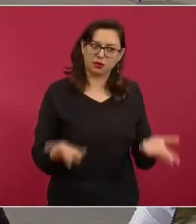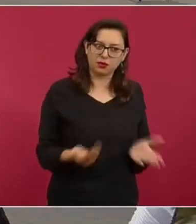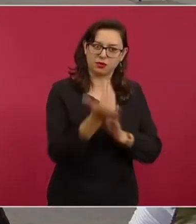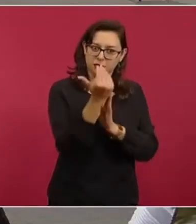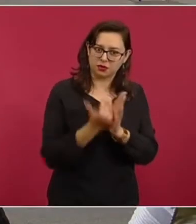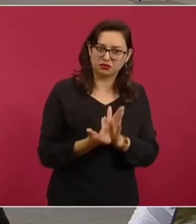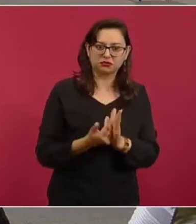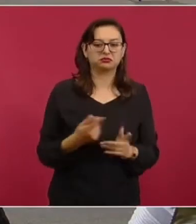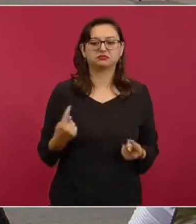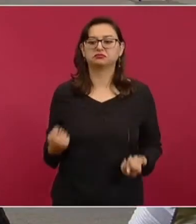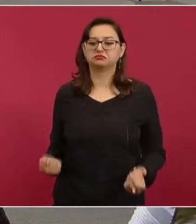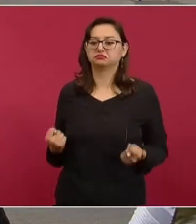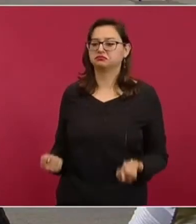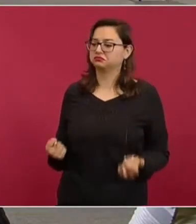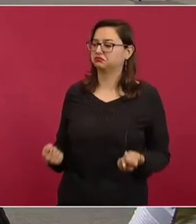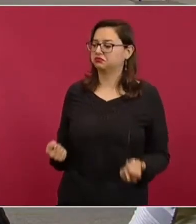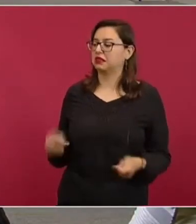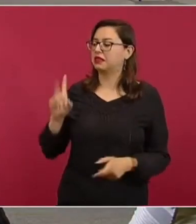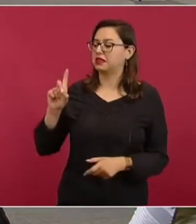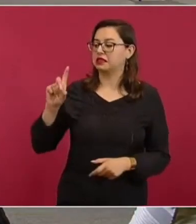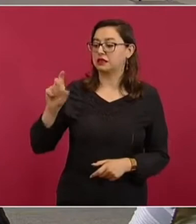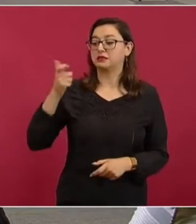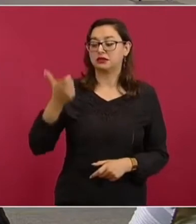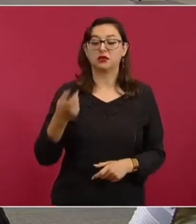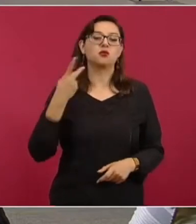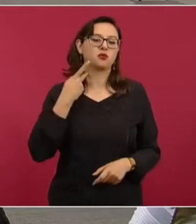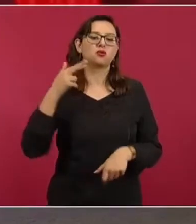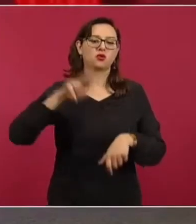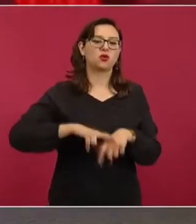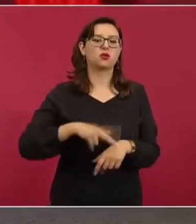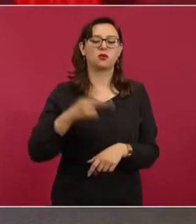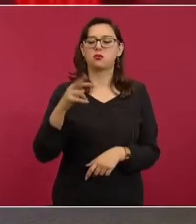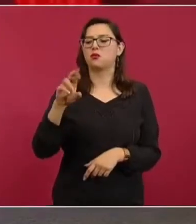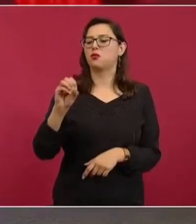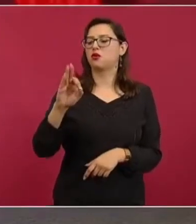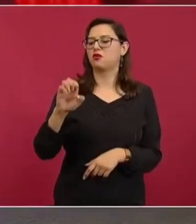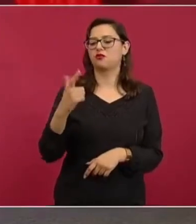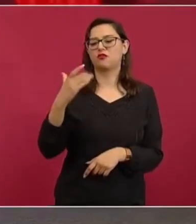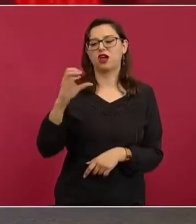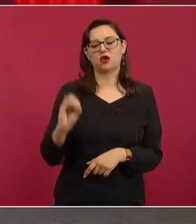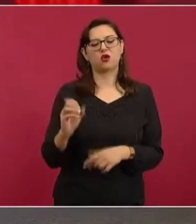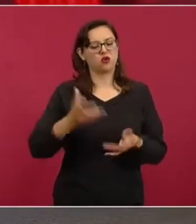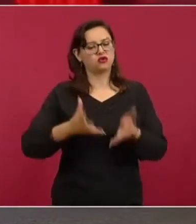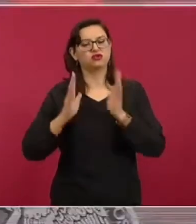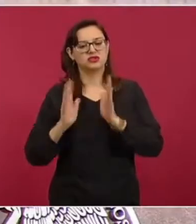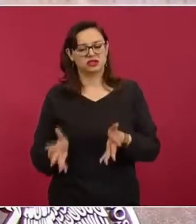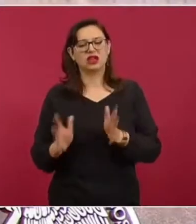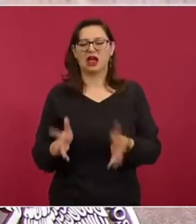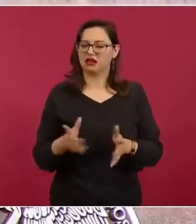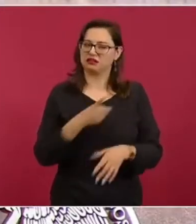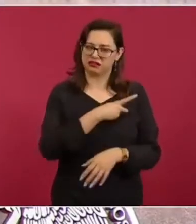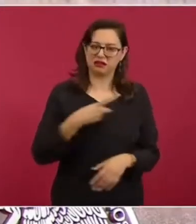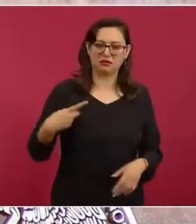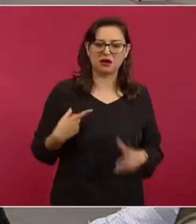en esta marca de hasta 30 pesos, por lo que la Procuraduría tuvo que iniciar acciones de verificación llegando a la clausura de la misma.